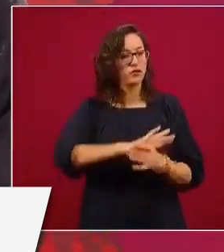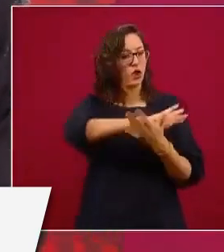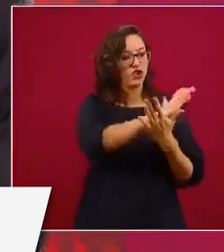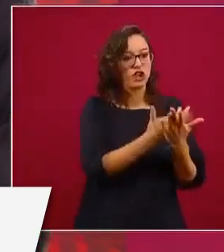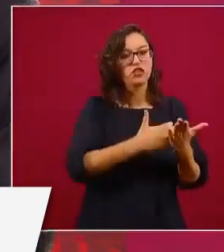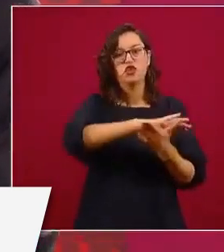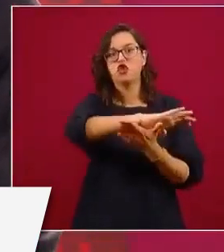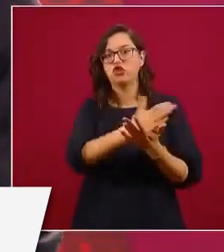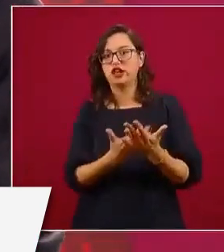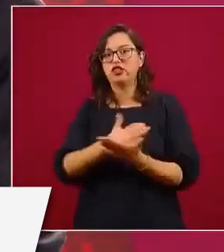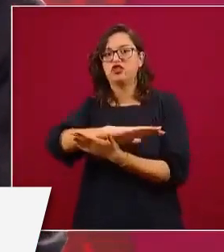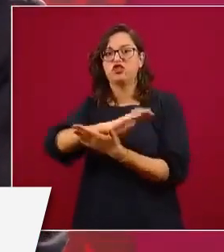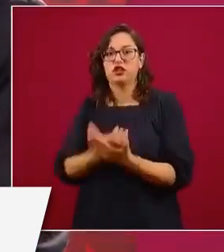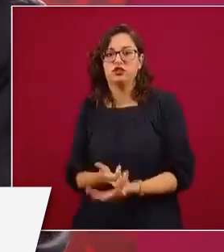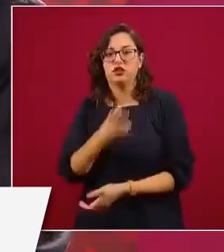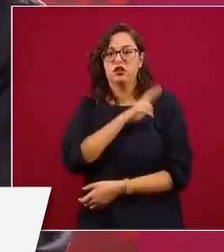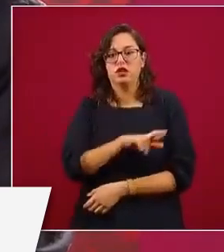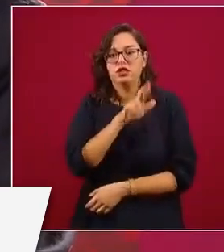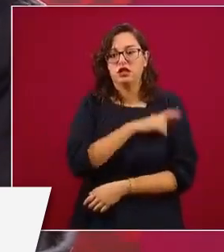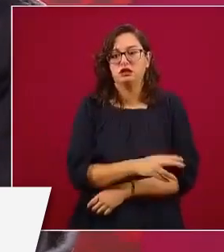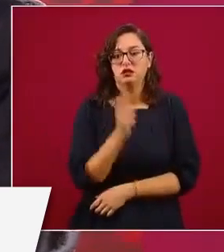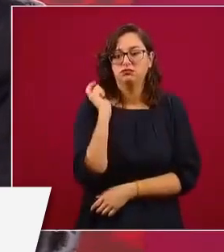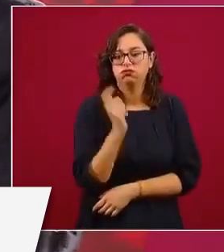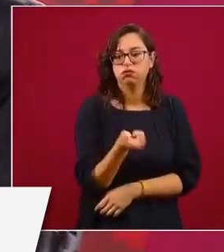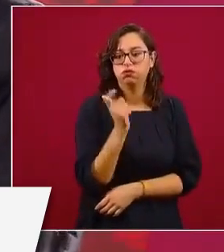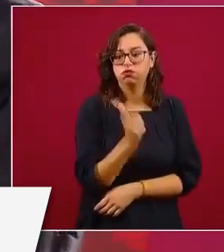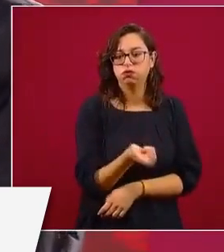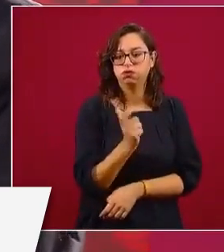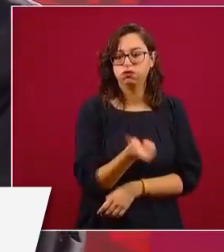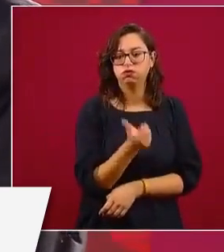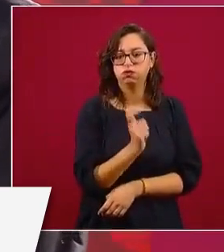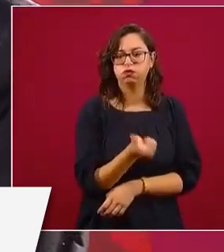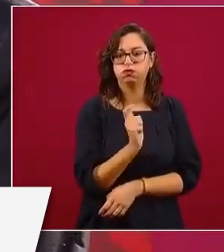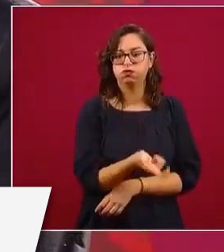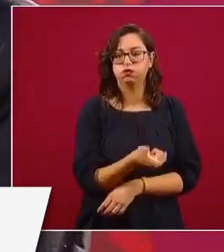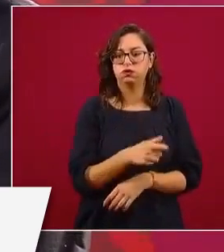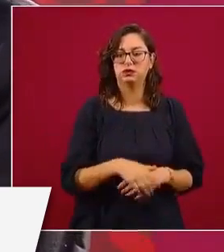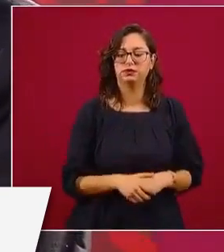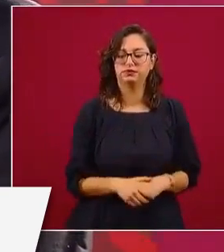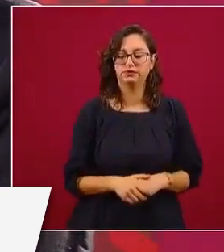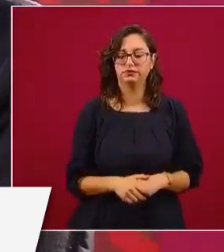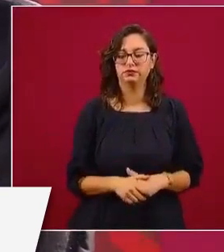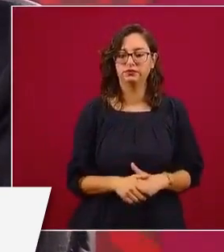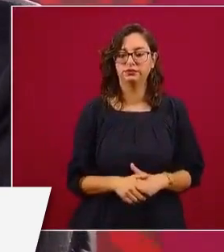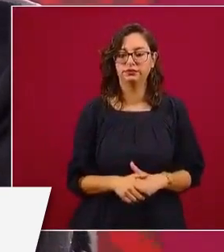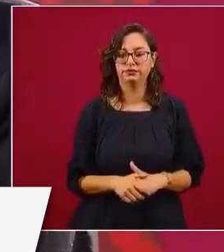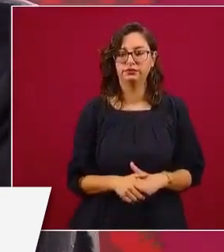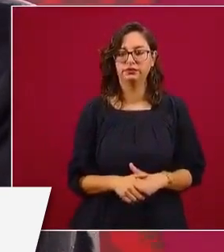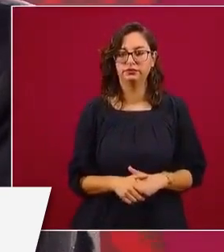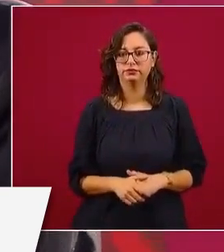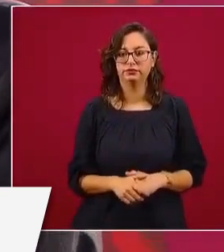contrato en equipos de